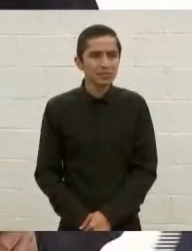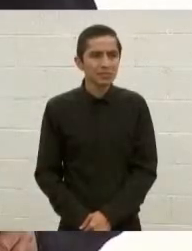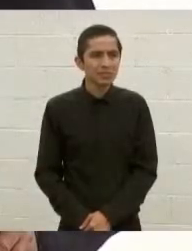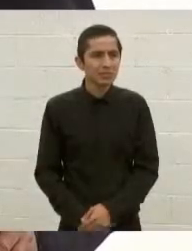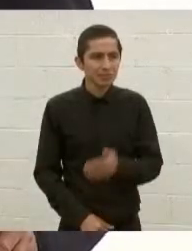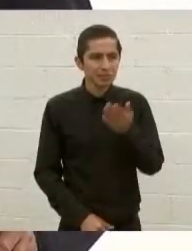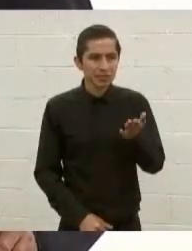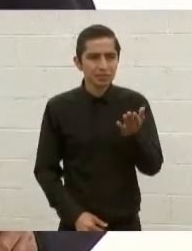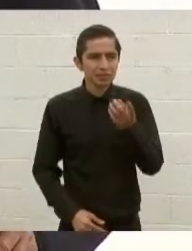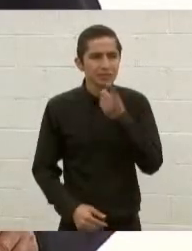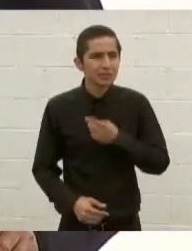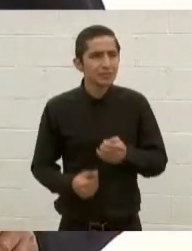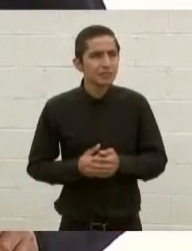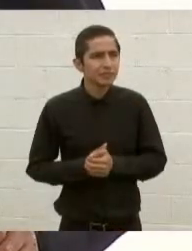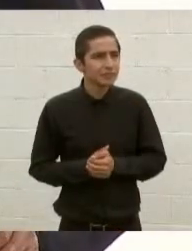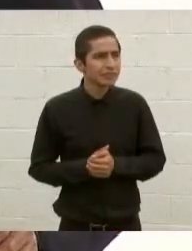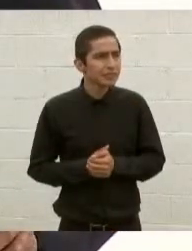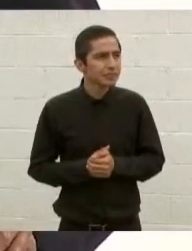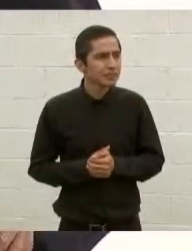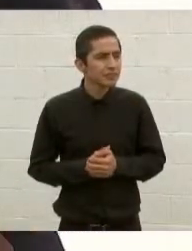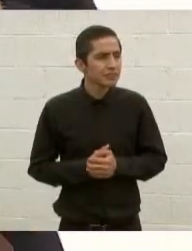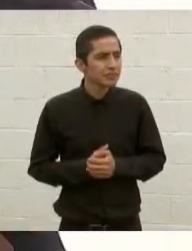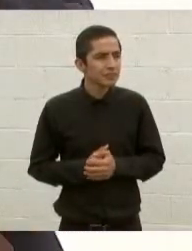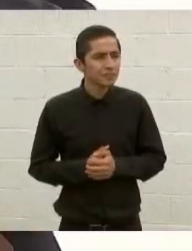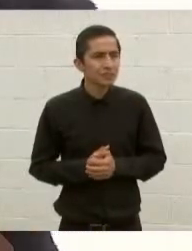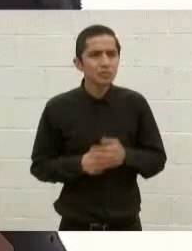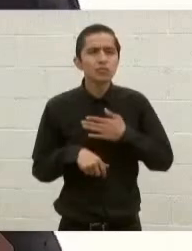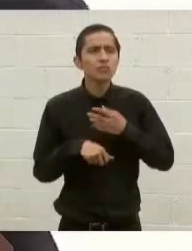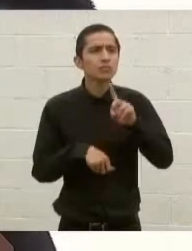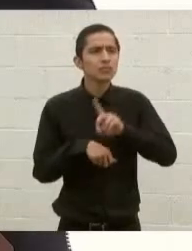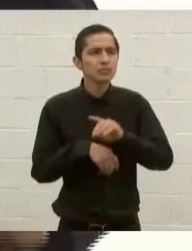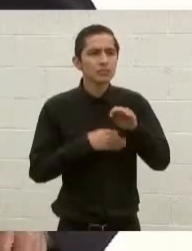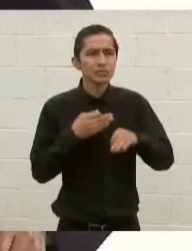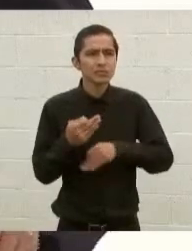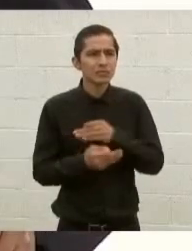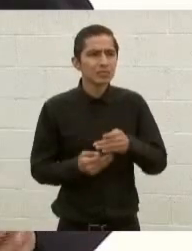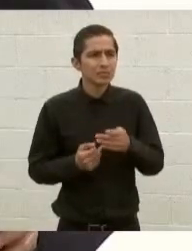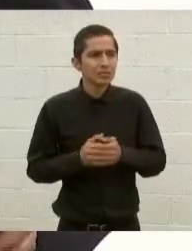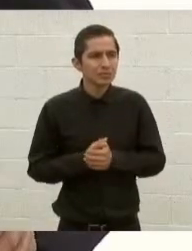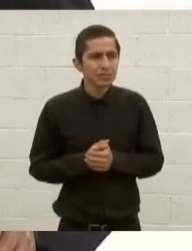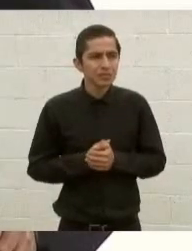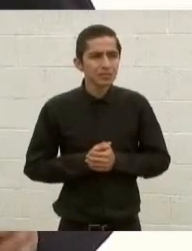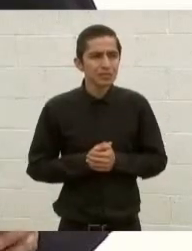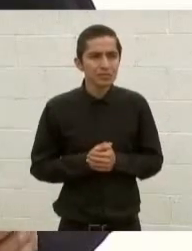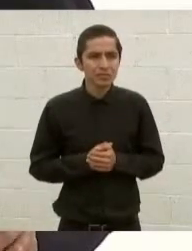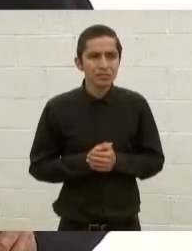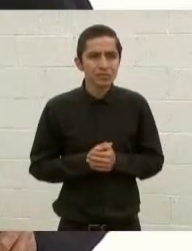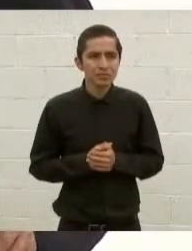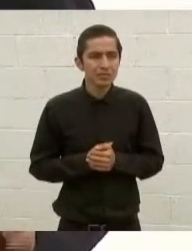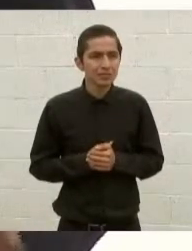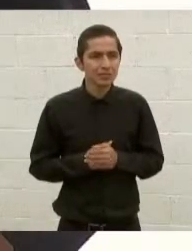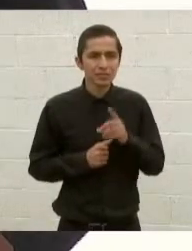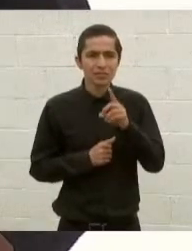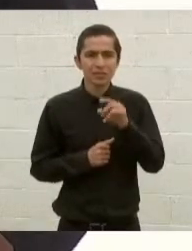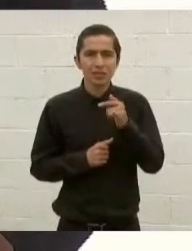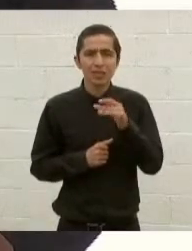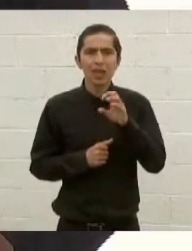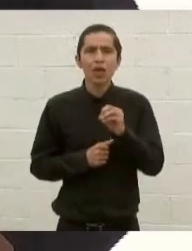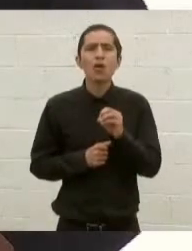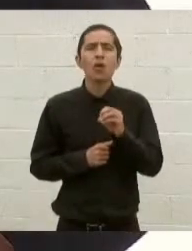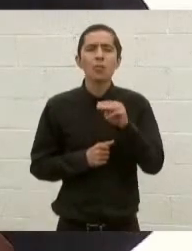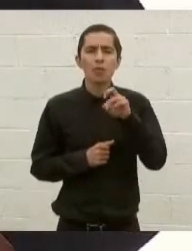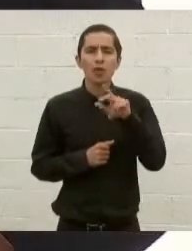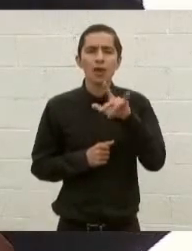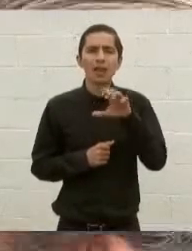Adelante. Bueno, y luego ya... Buenos días a todos. Nos vamos acá para estos rumbos. Alberto Morales, del Periódico El Universal.